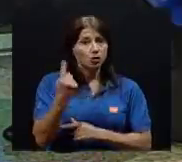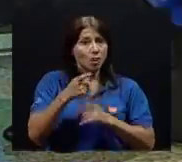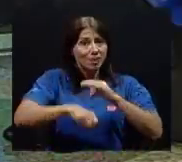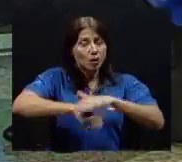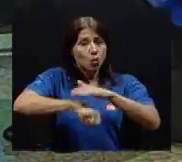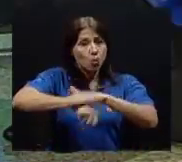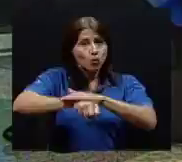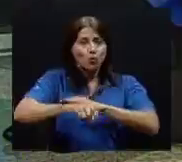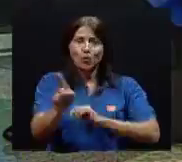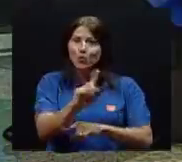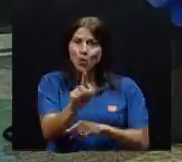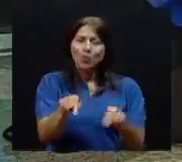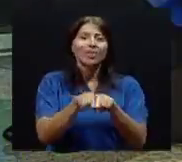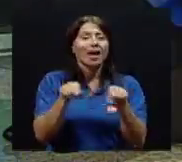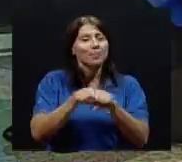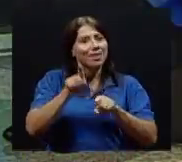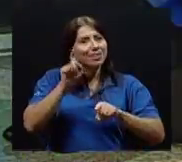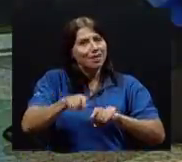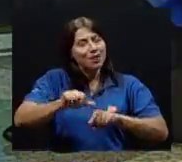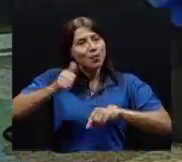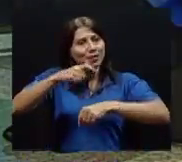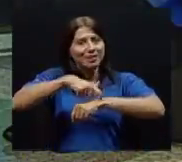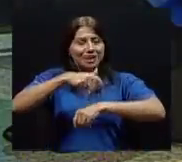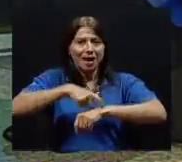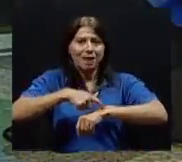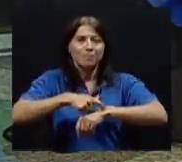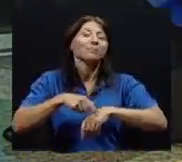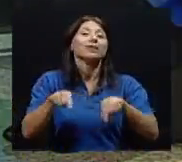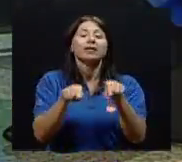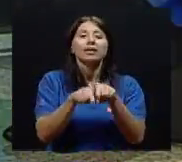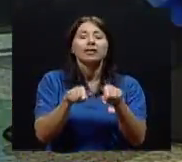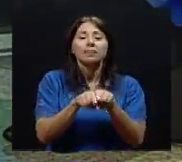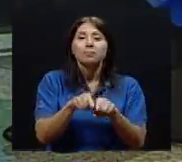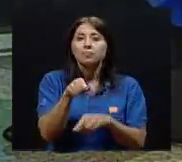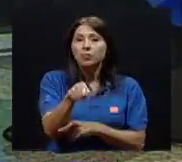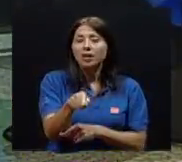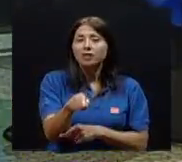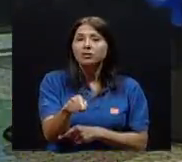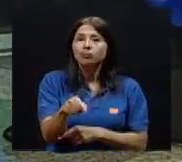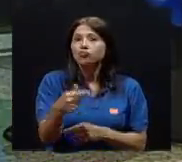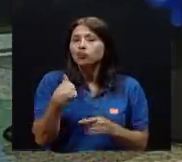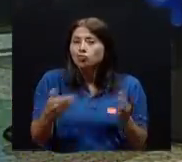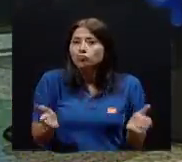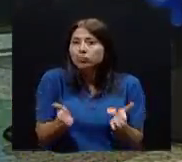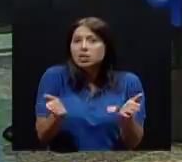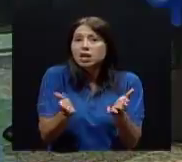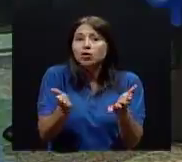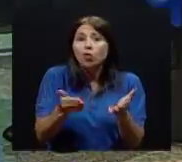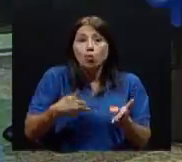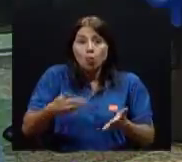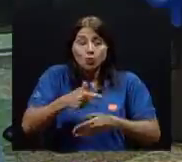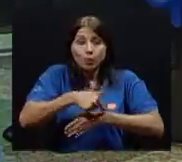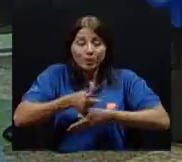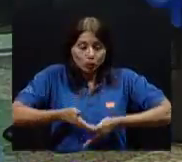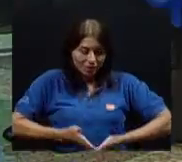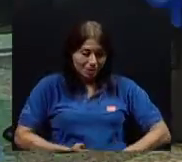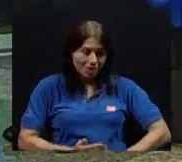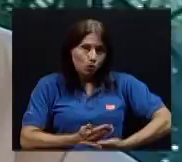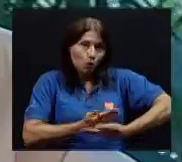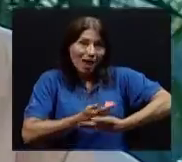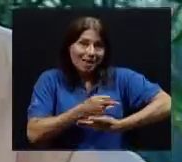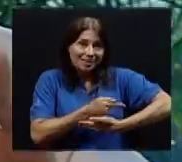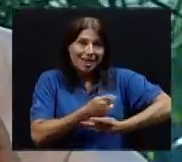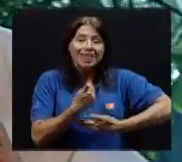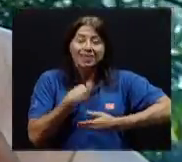desarrollar sus capacidades físicas. Y ellos empiezan incluso cuando el niño nace. Cuando el niño nace tiene los reflejos,